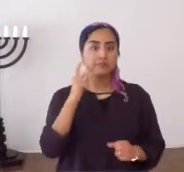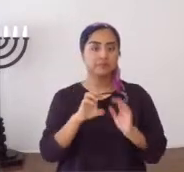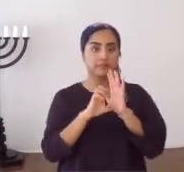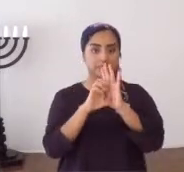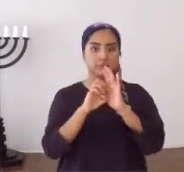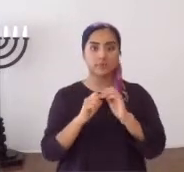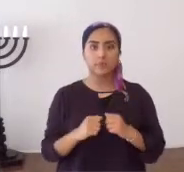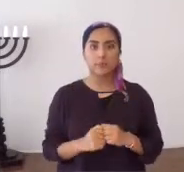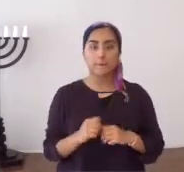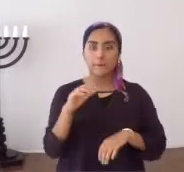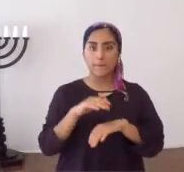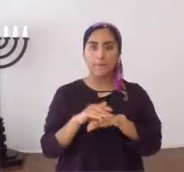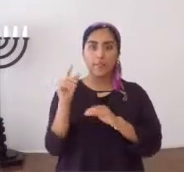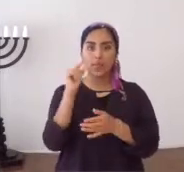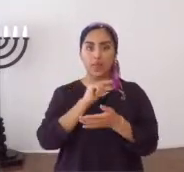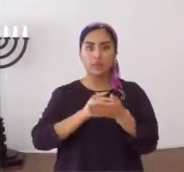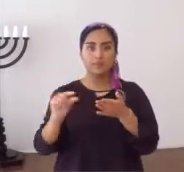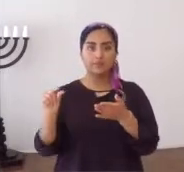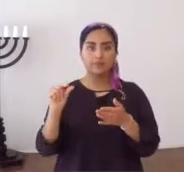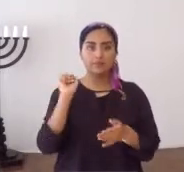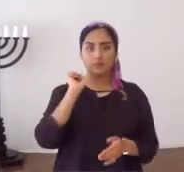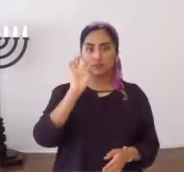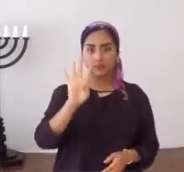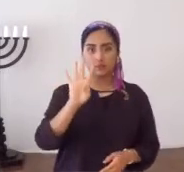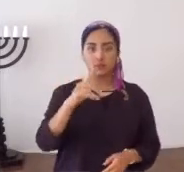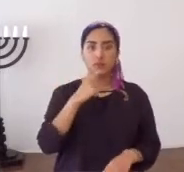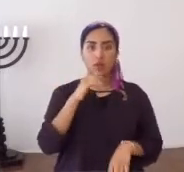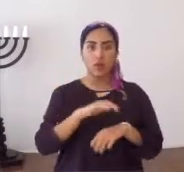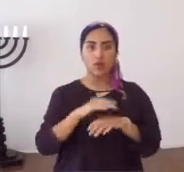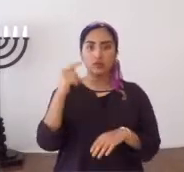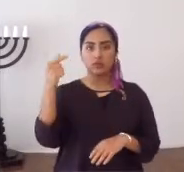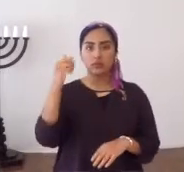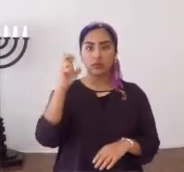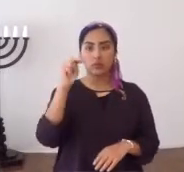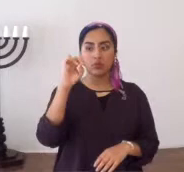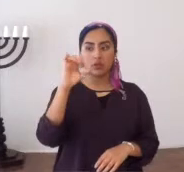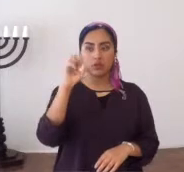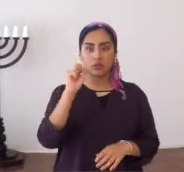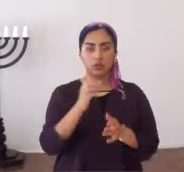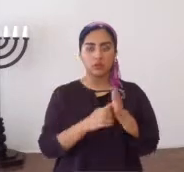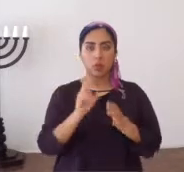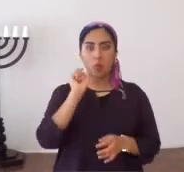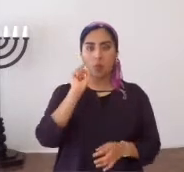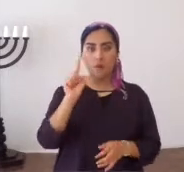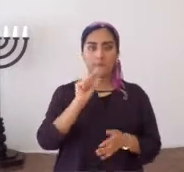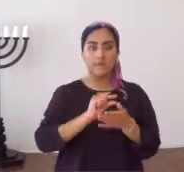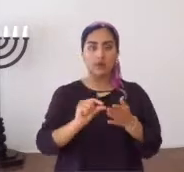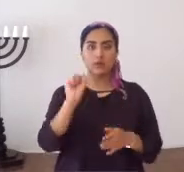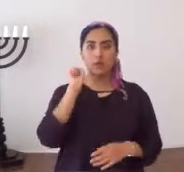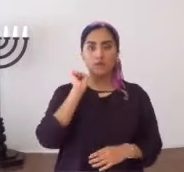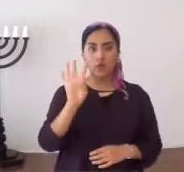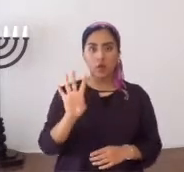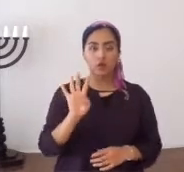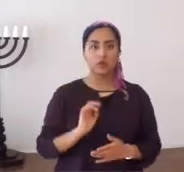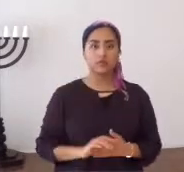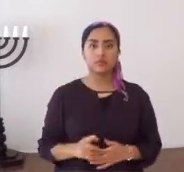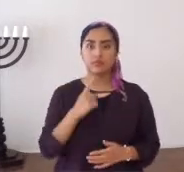y vemos, por ejemplo, en el, en el versículo 4, en Génesis 1, Bereshit 1,